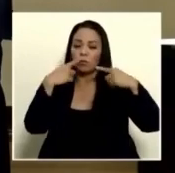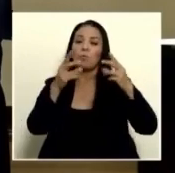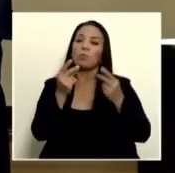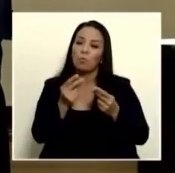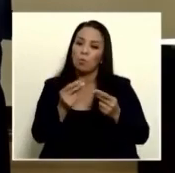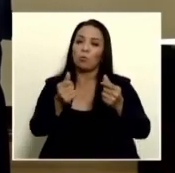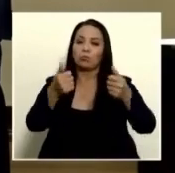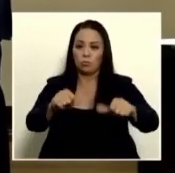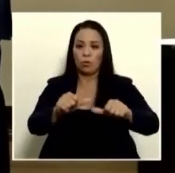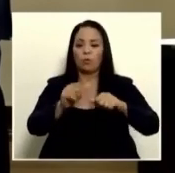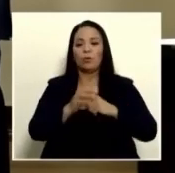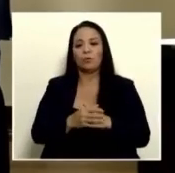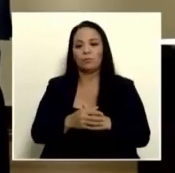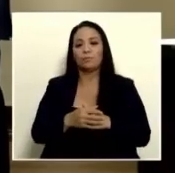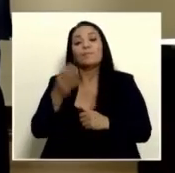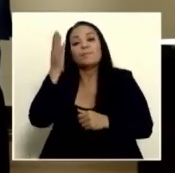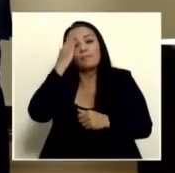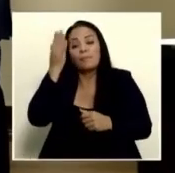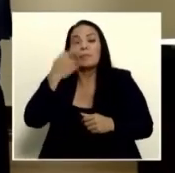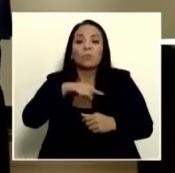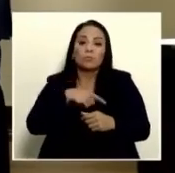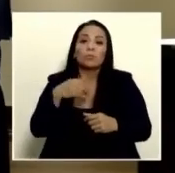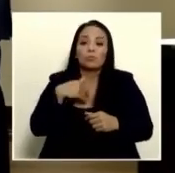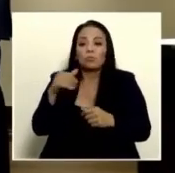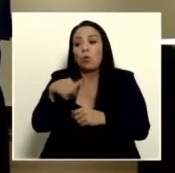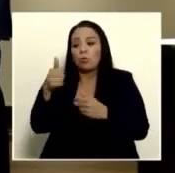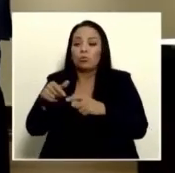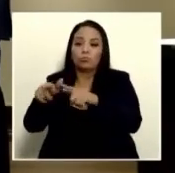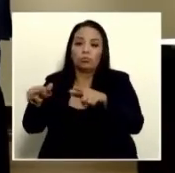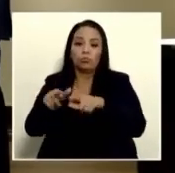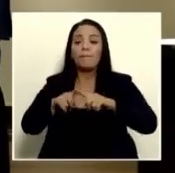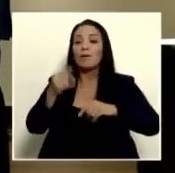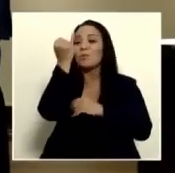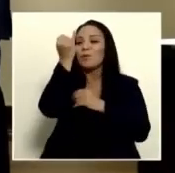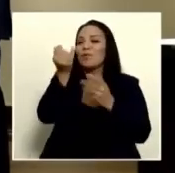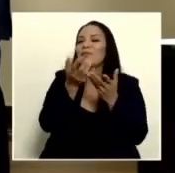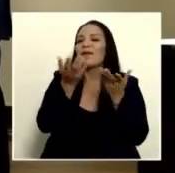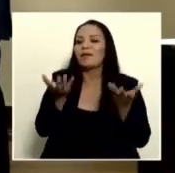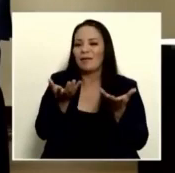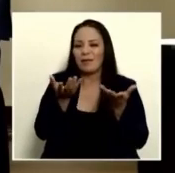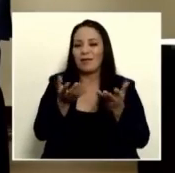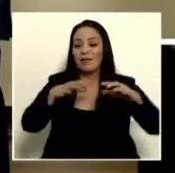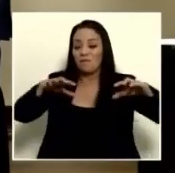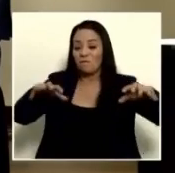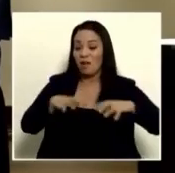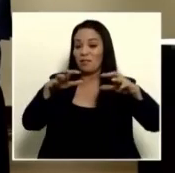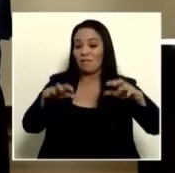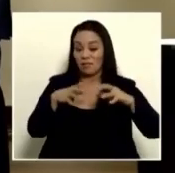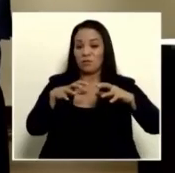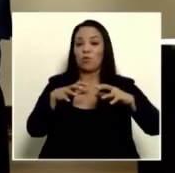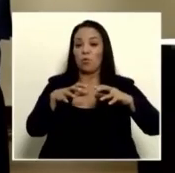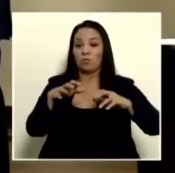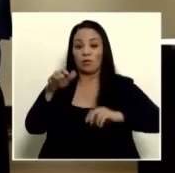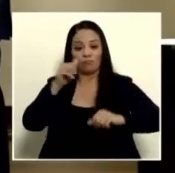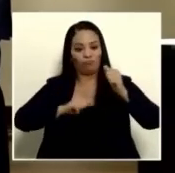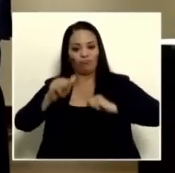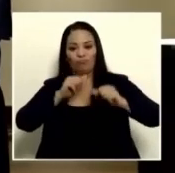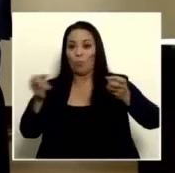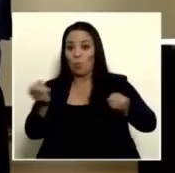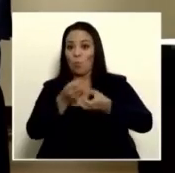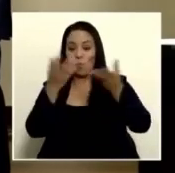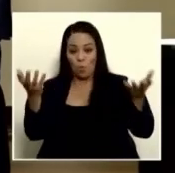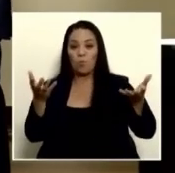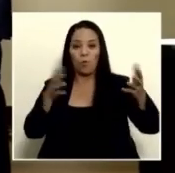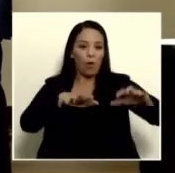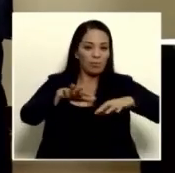pronto acuerdo y saber que tenemos otros recintos pero que la idea es que la reactivación de espectáculo público más